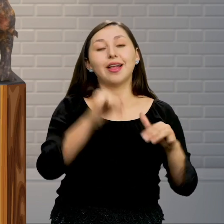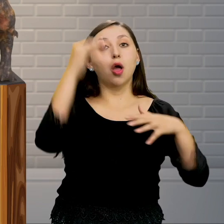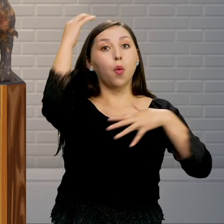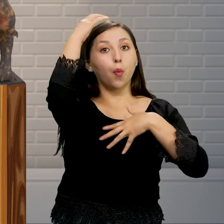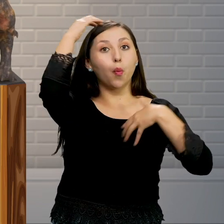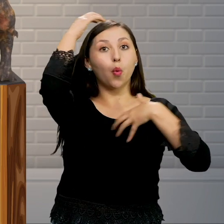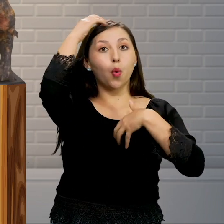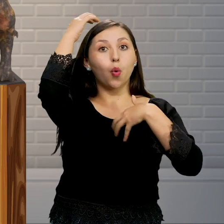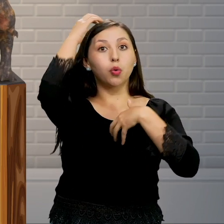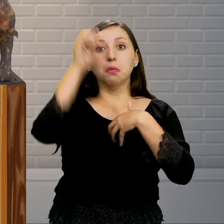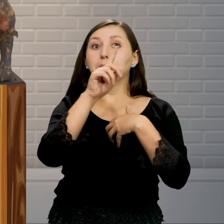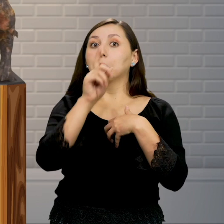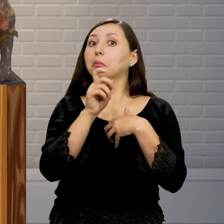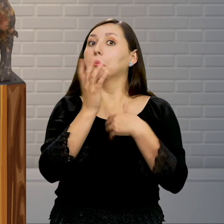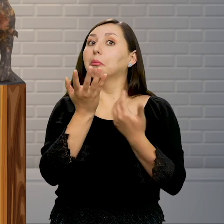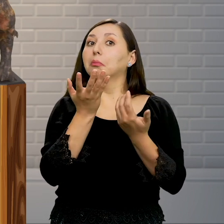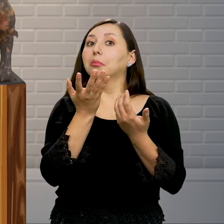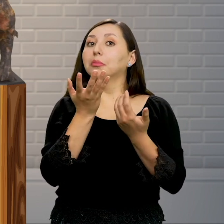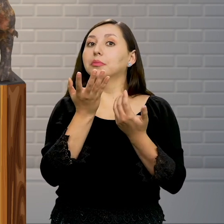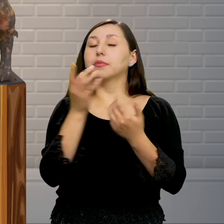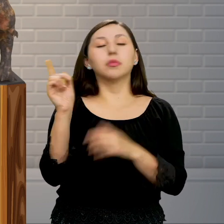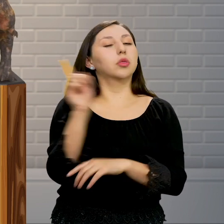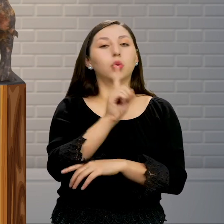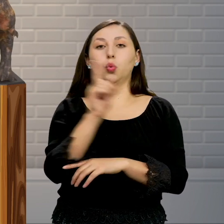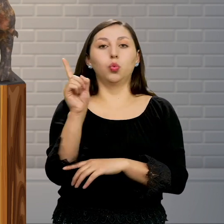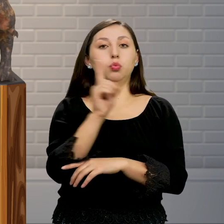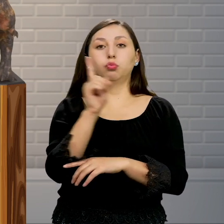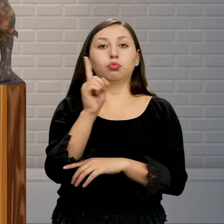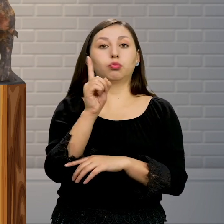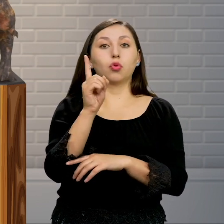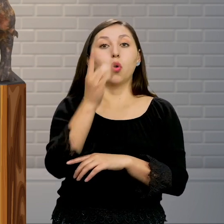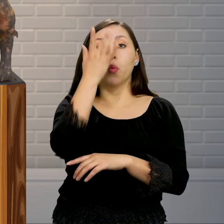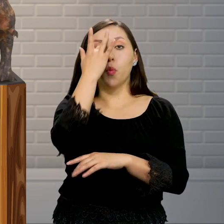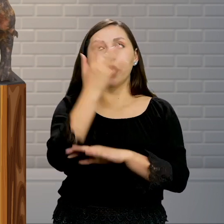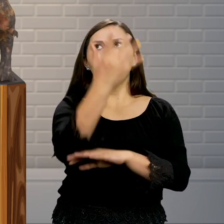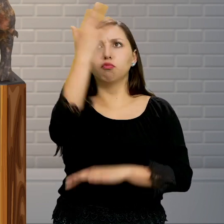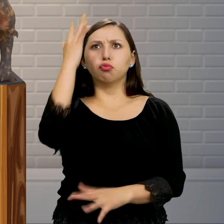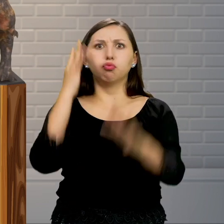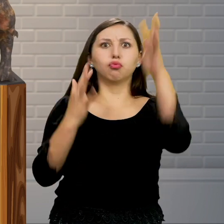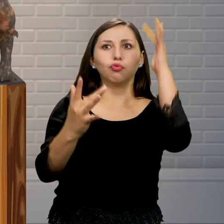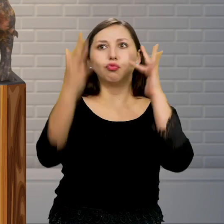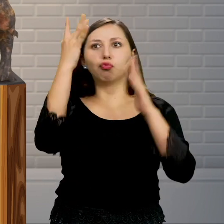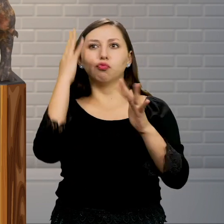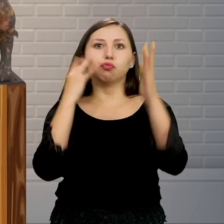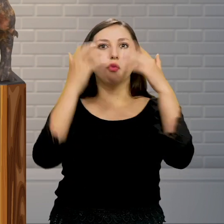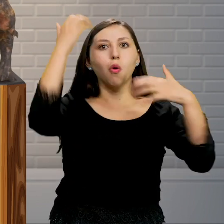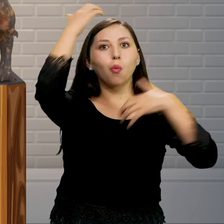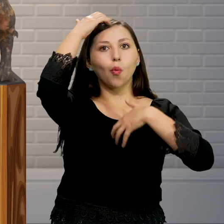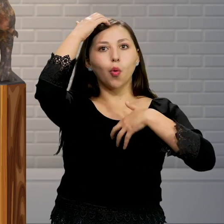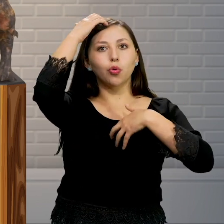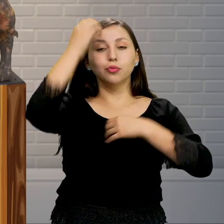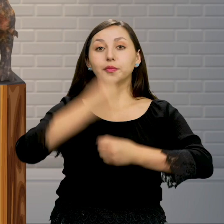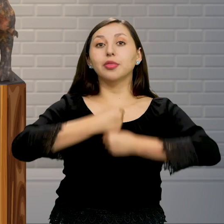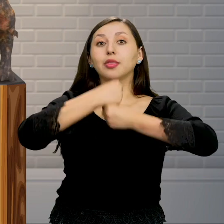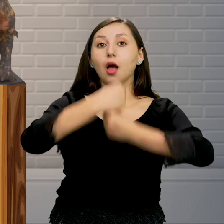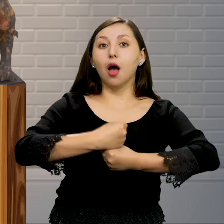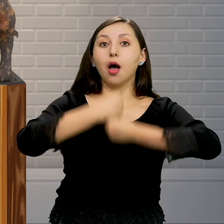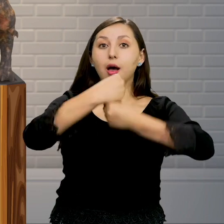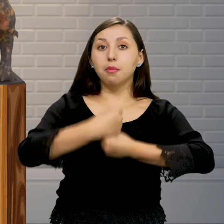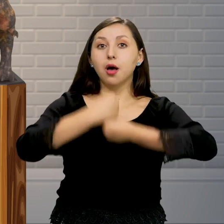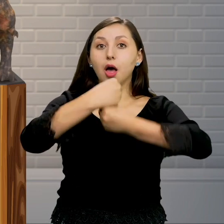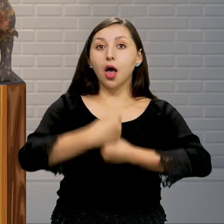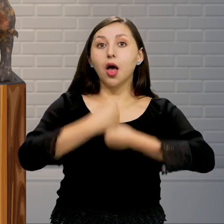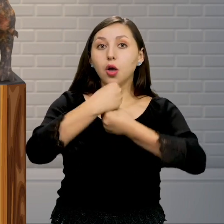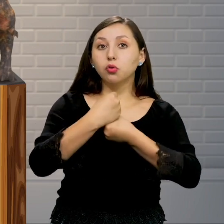¿Un mono? ¡Bien! No Los monos no pueden ser mascotas ¡Un